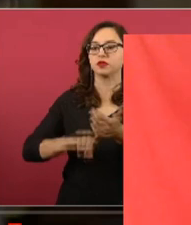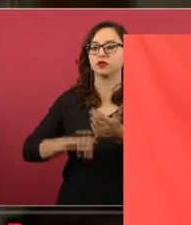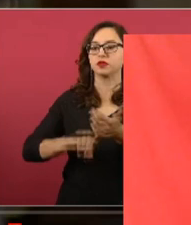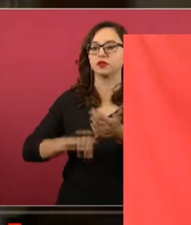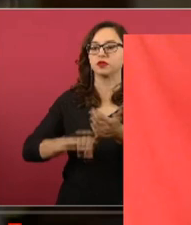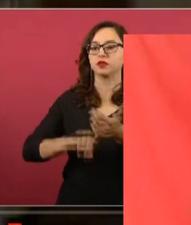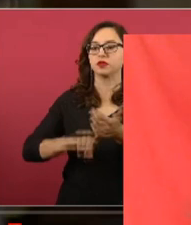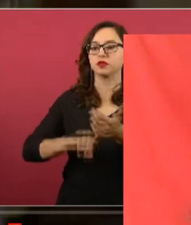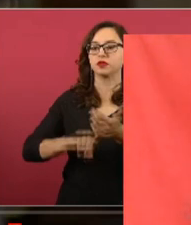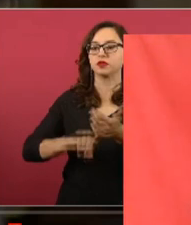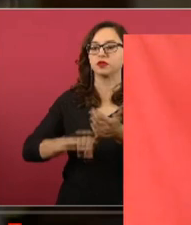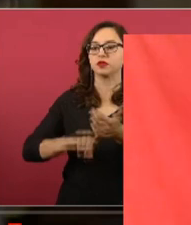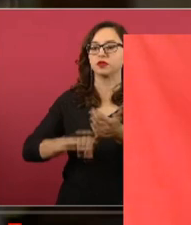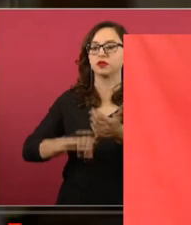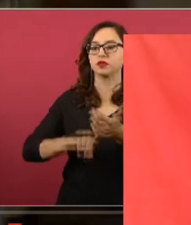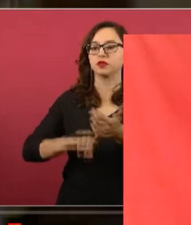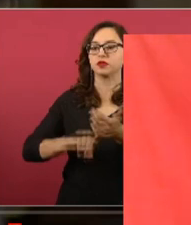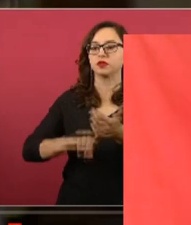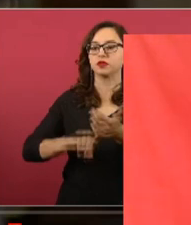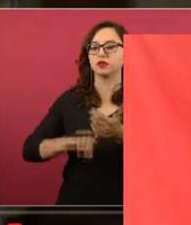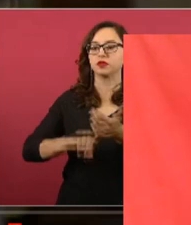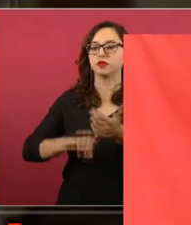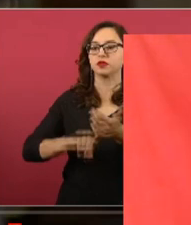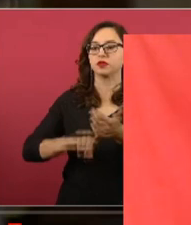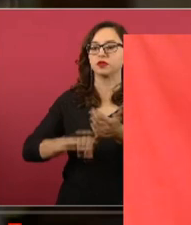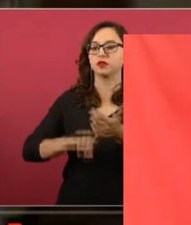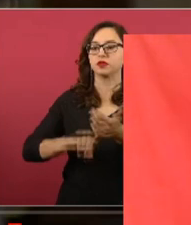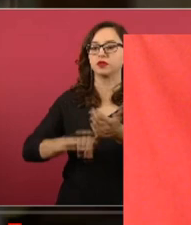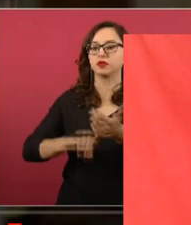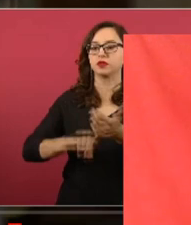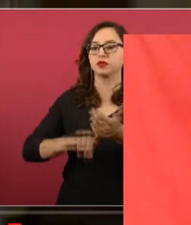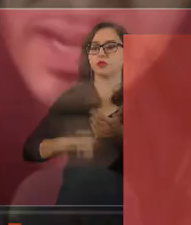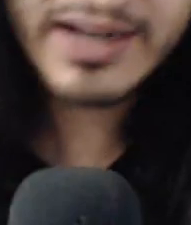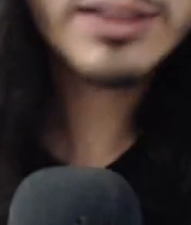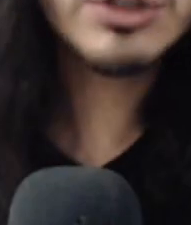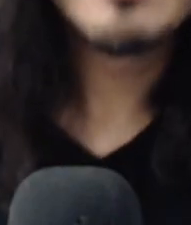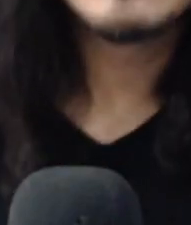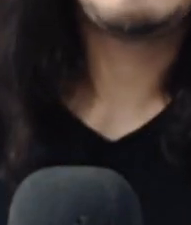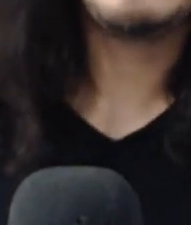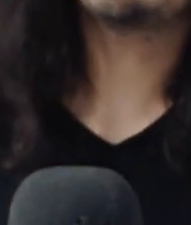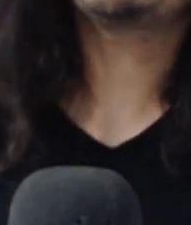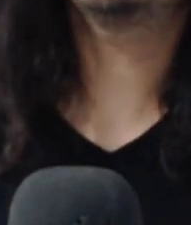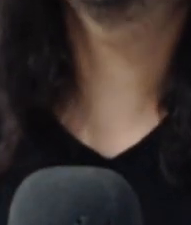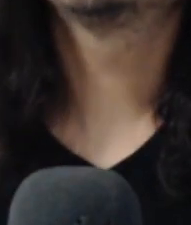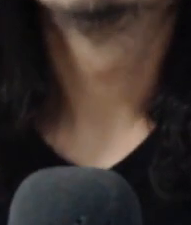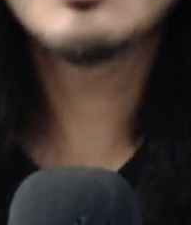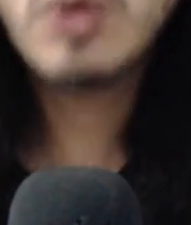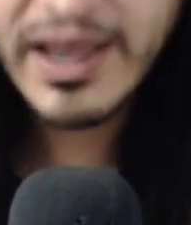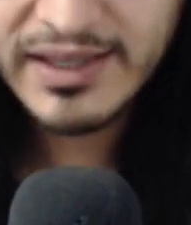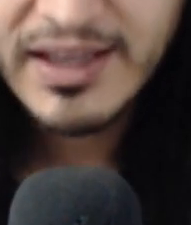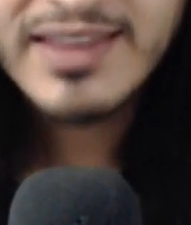Compatriotas, de eso hablaremos, te pondré lo que respondió el presidente con todas sus letras. Ponte cómodo, que no se va a poner larguito. Si ves esto en Facebook,